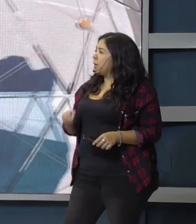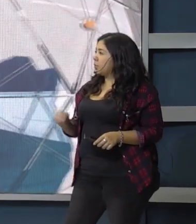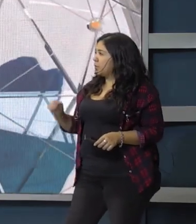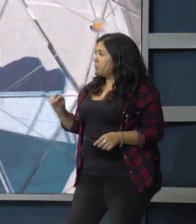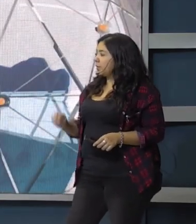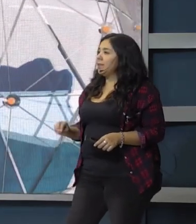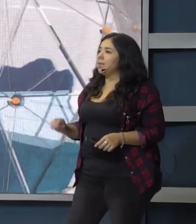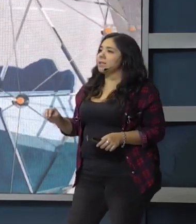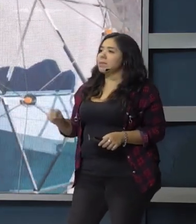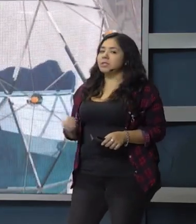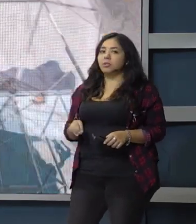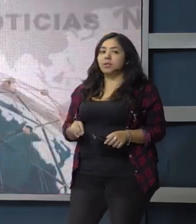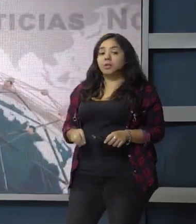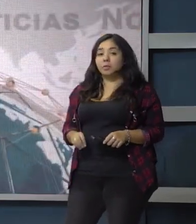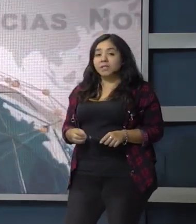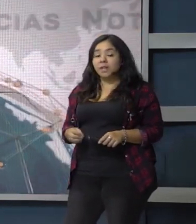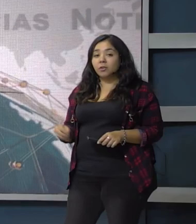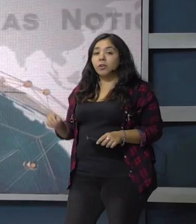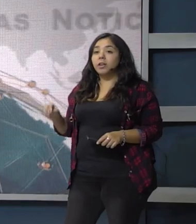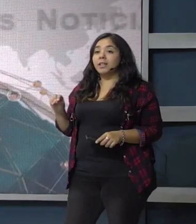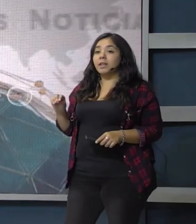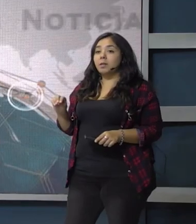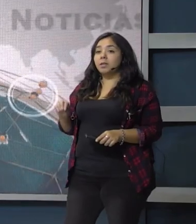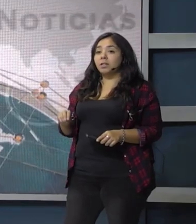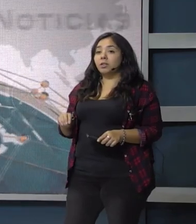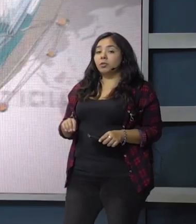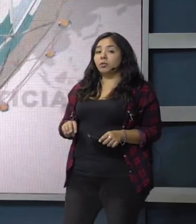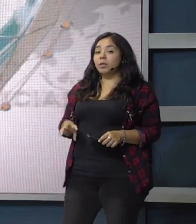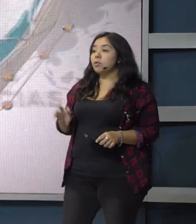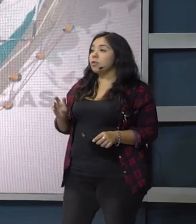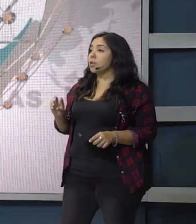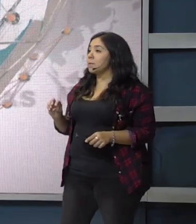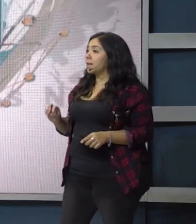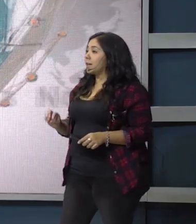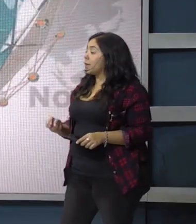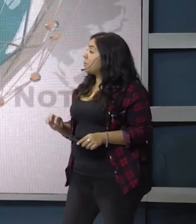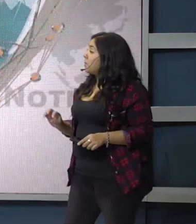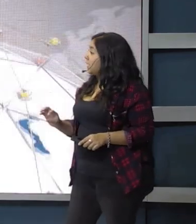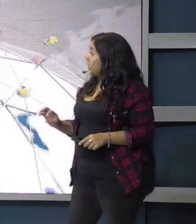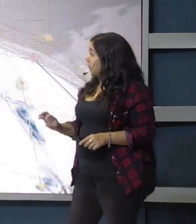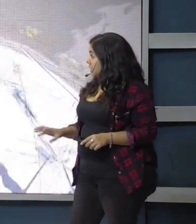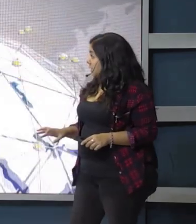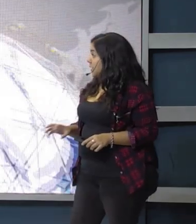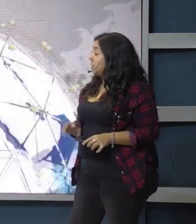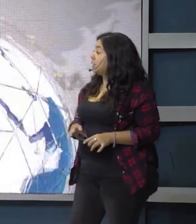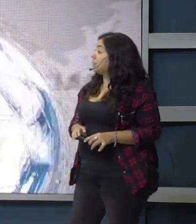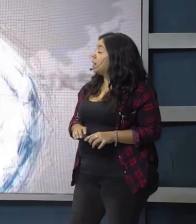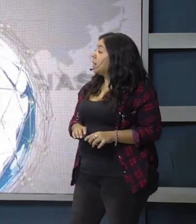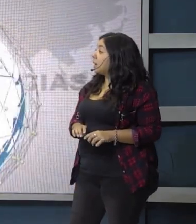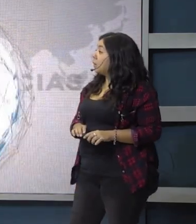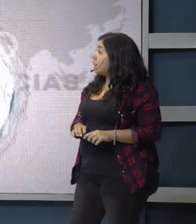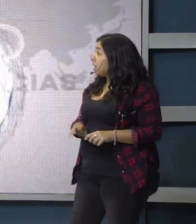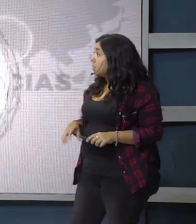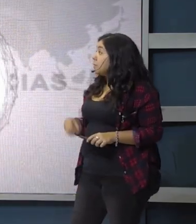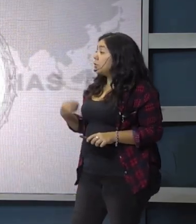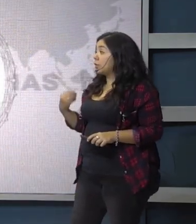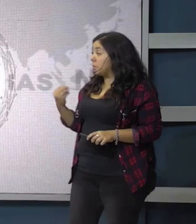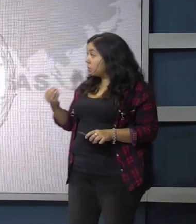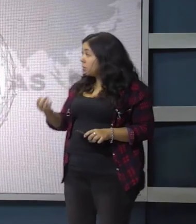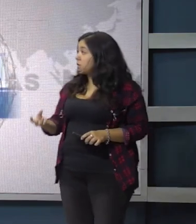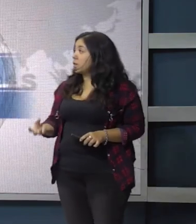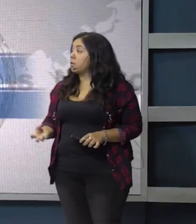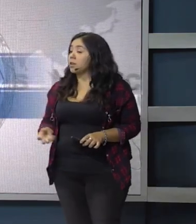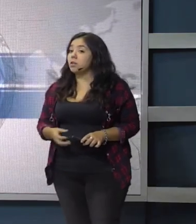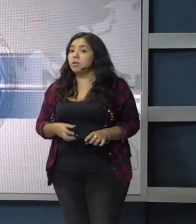puntual, muy importante, que se presentó el año pasado y desde el Ministerio de Turismo lo remarcaron varias veces. La ministra Claudia Grinsman lo